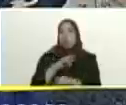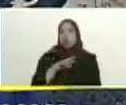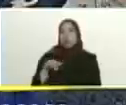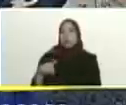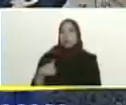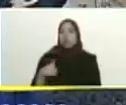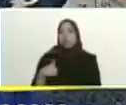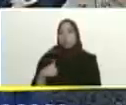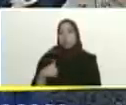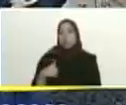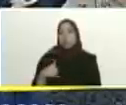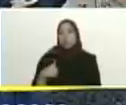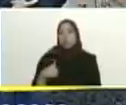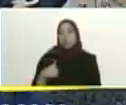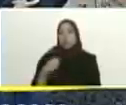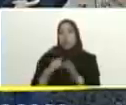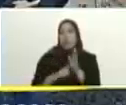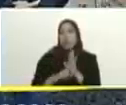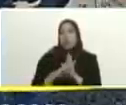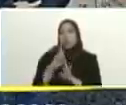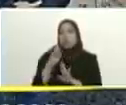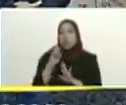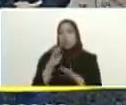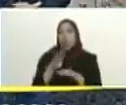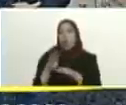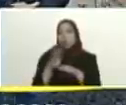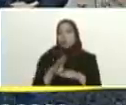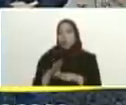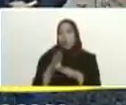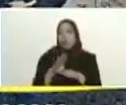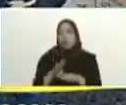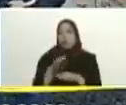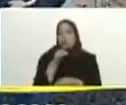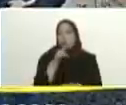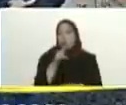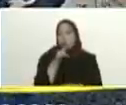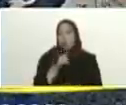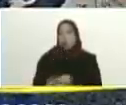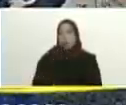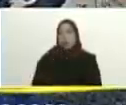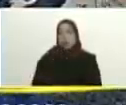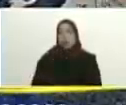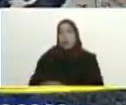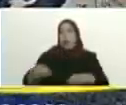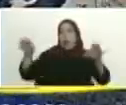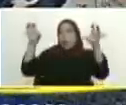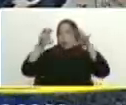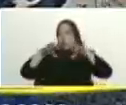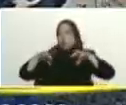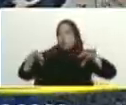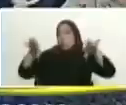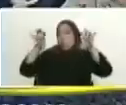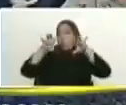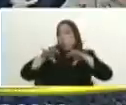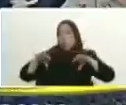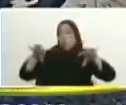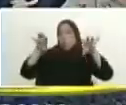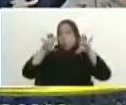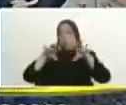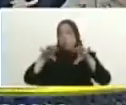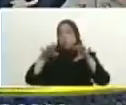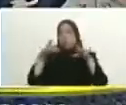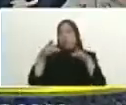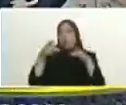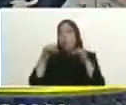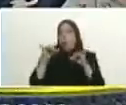alerta temprana para desalojo como efectivamente lo hemos hecho en algunas comunidades en esta lluvia que han ocurrido en los últimos 15 días nos ha